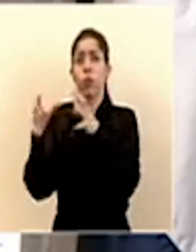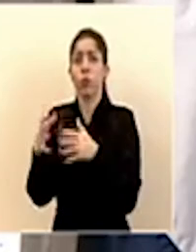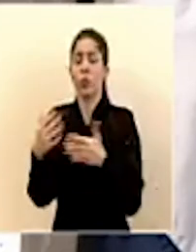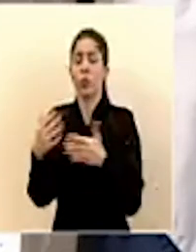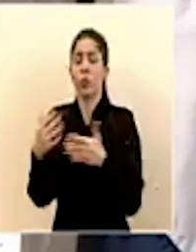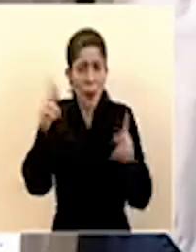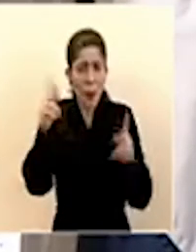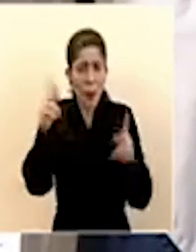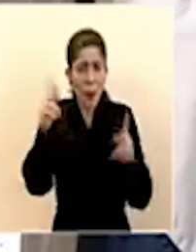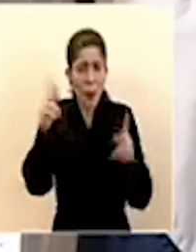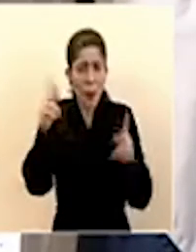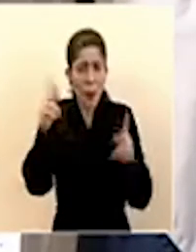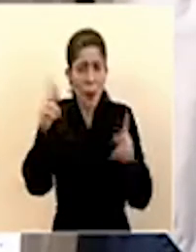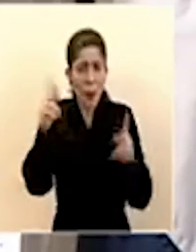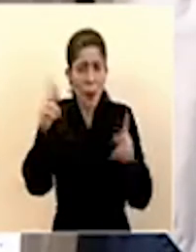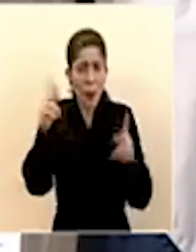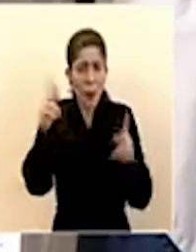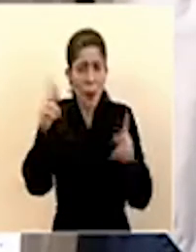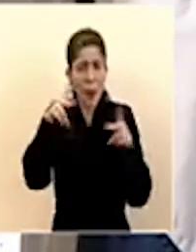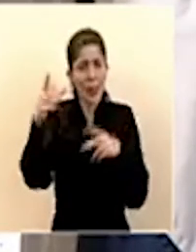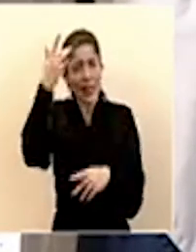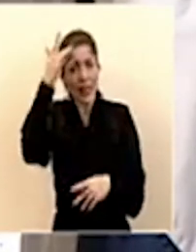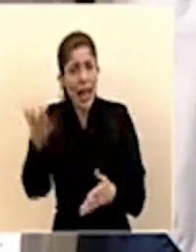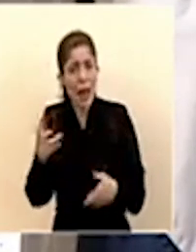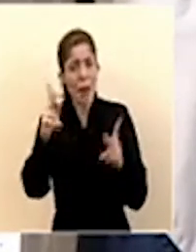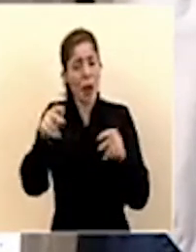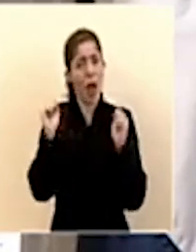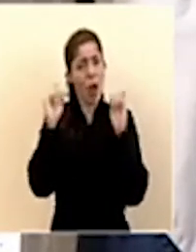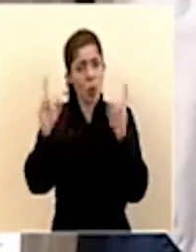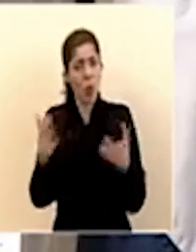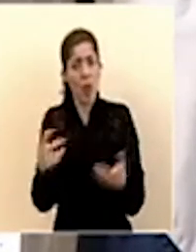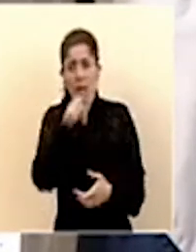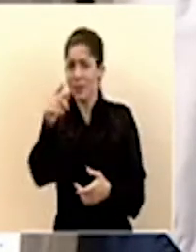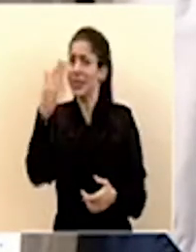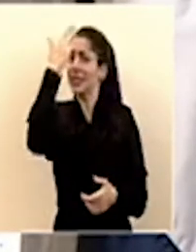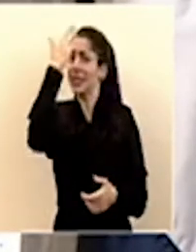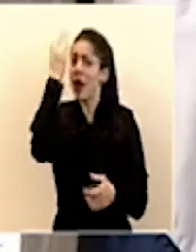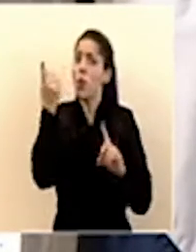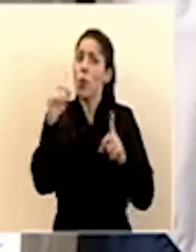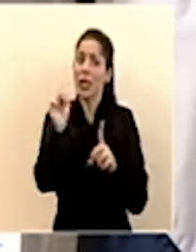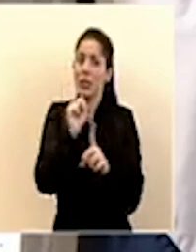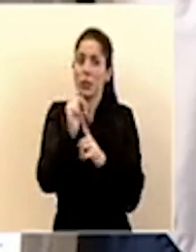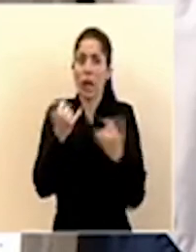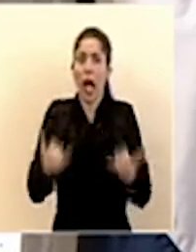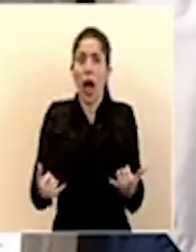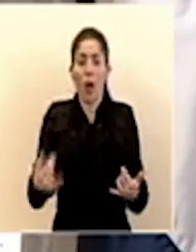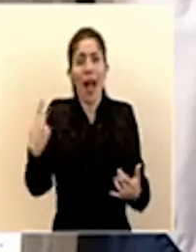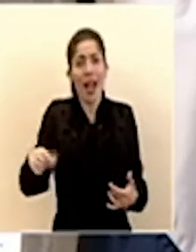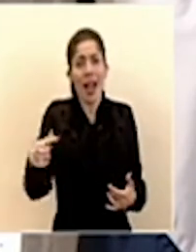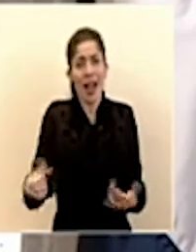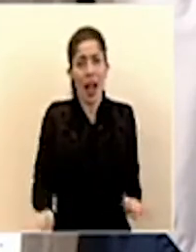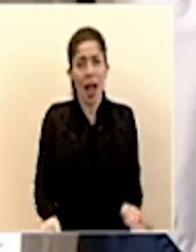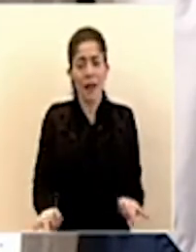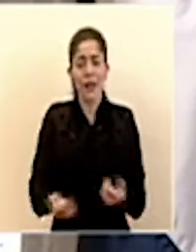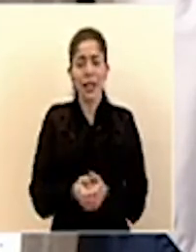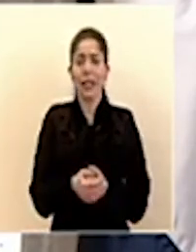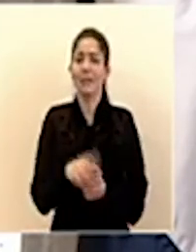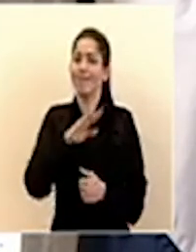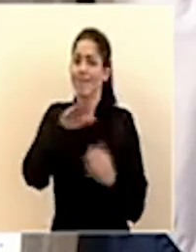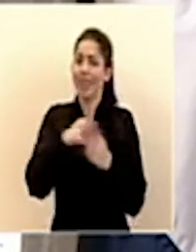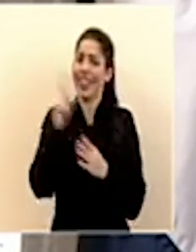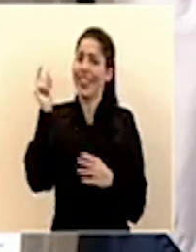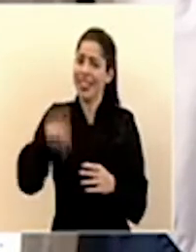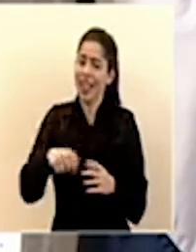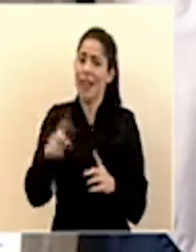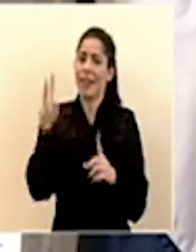gente madura gente inteligente gente educada que sabemos cuáles son las circunstancias y la gravedad de estos hechos y debemos tomar